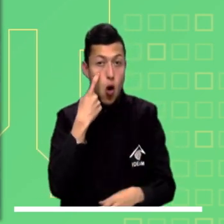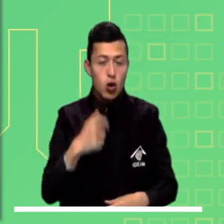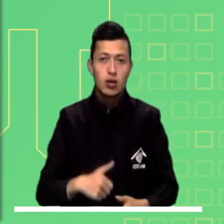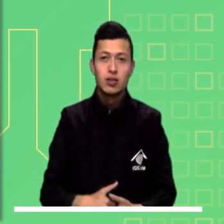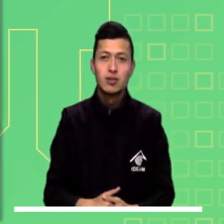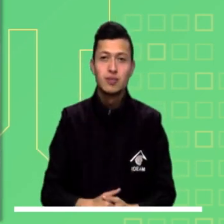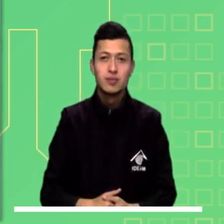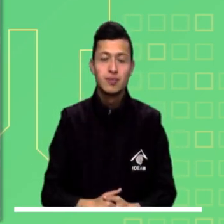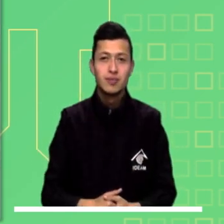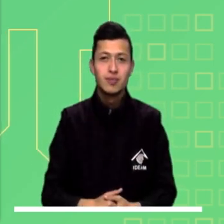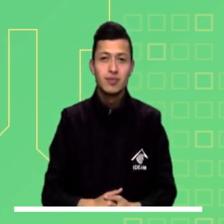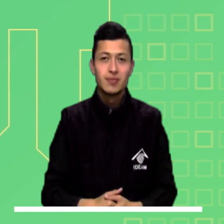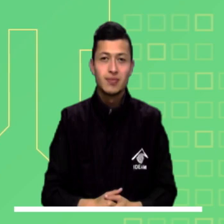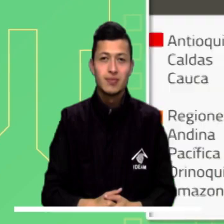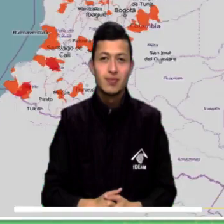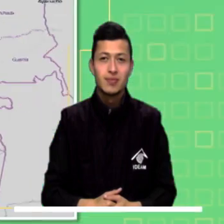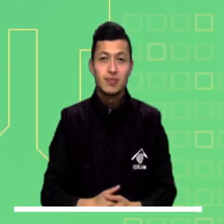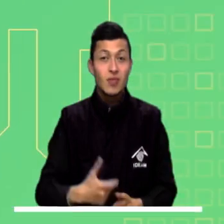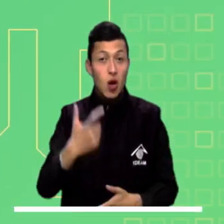del departamento de La Guajira.